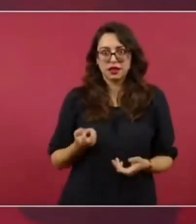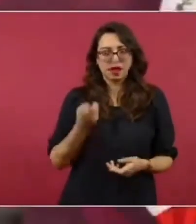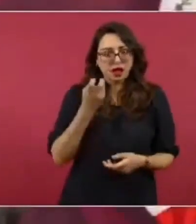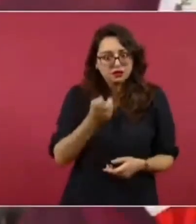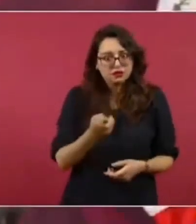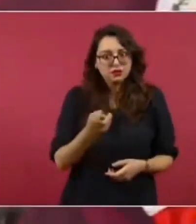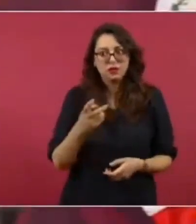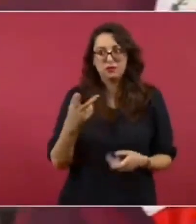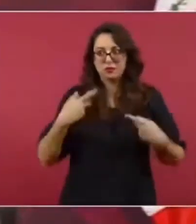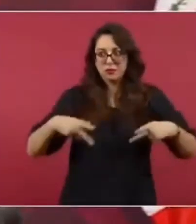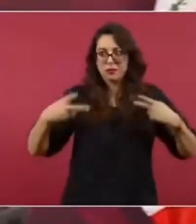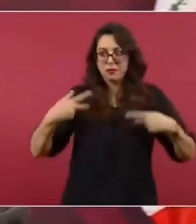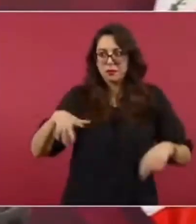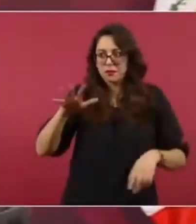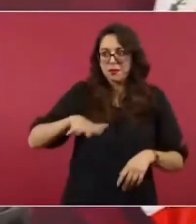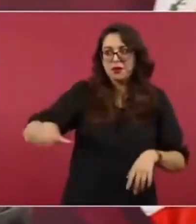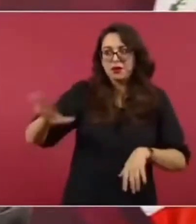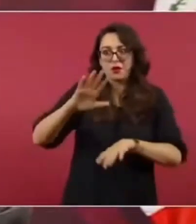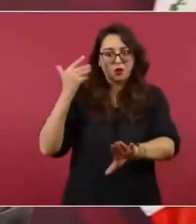los maestros